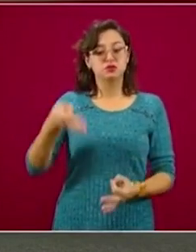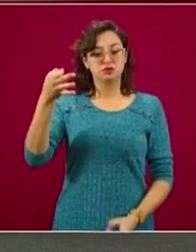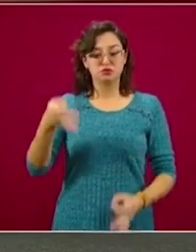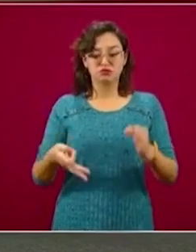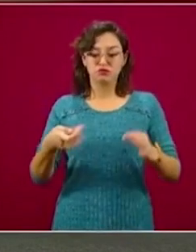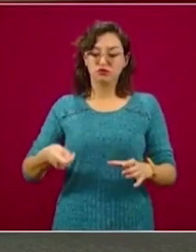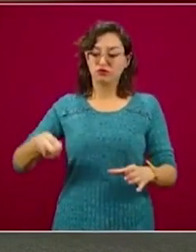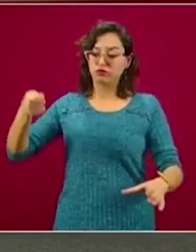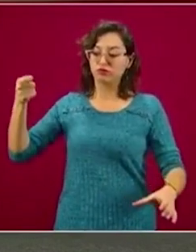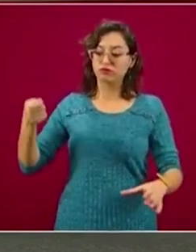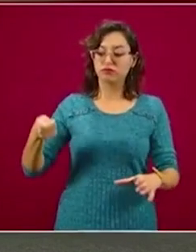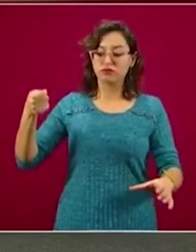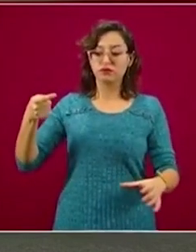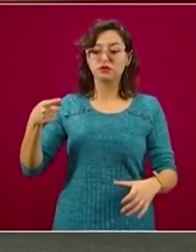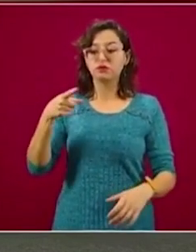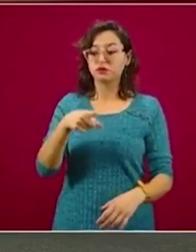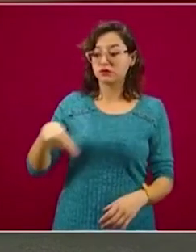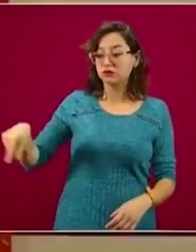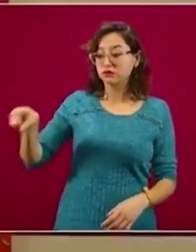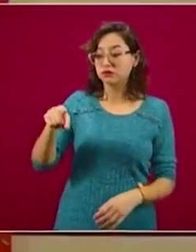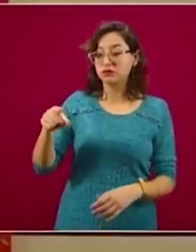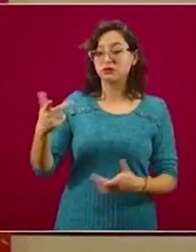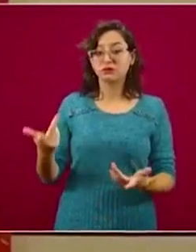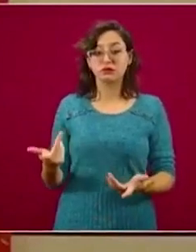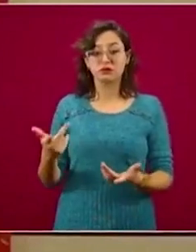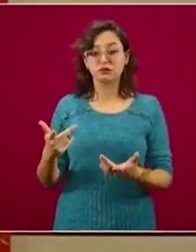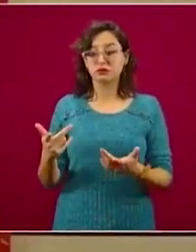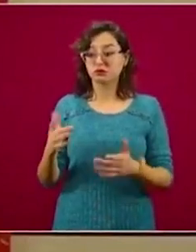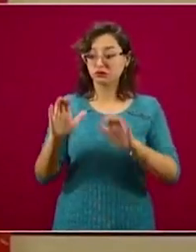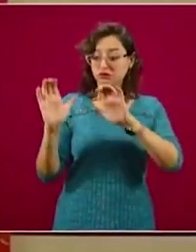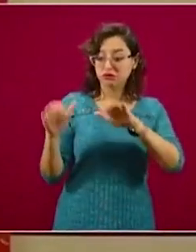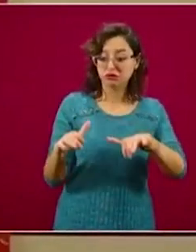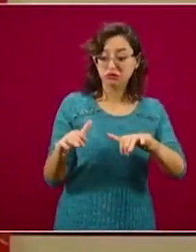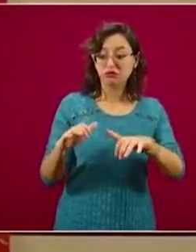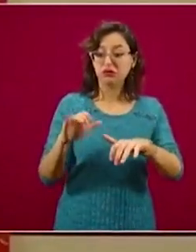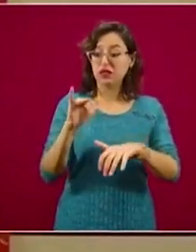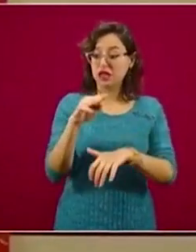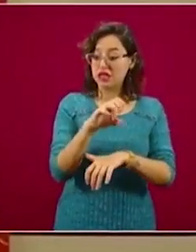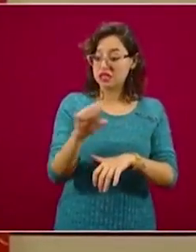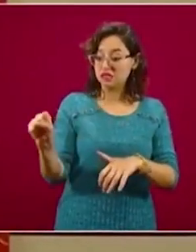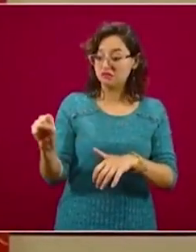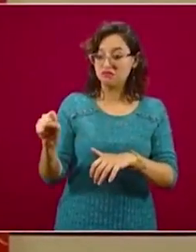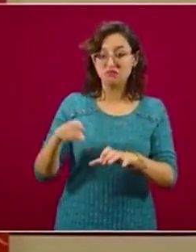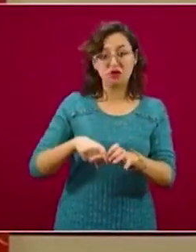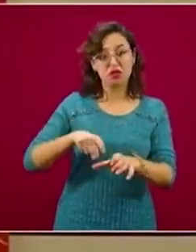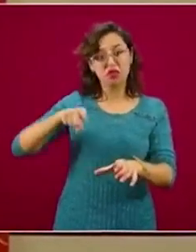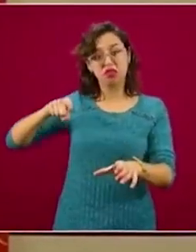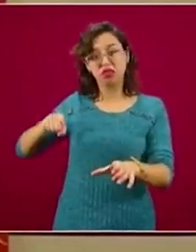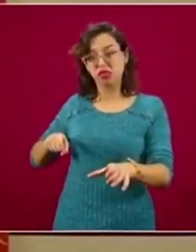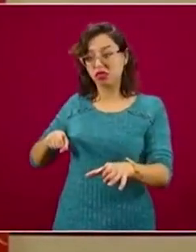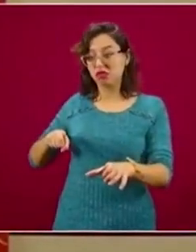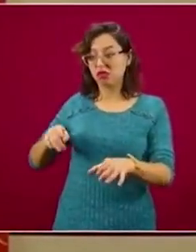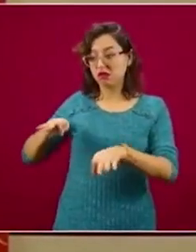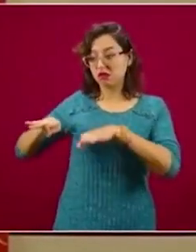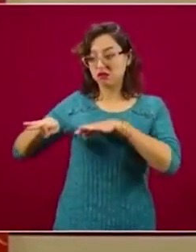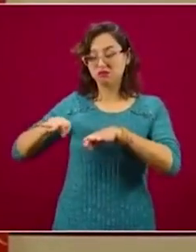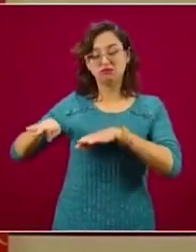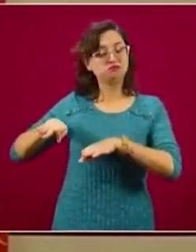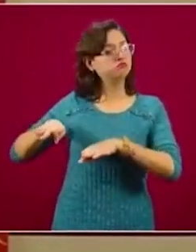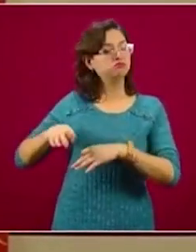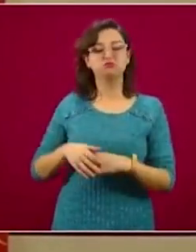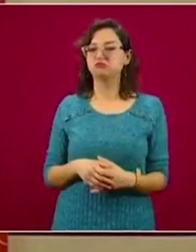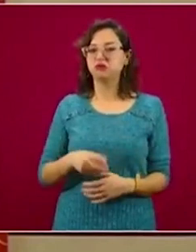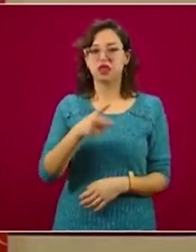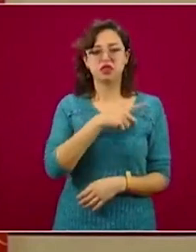inconstitucional mantenerlas afuera del régimen obligatorio del Seguro Social, es decir, la Corte dijo tienen que tener